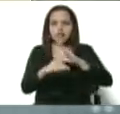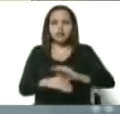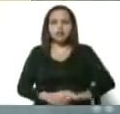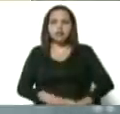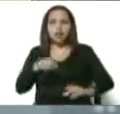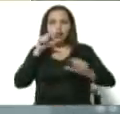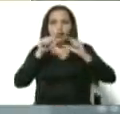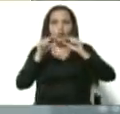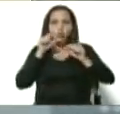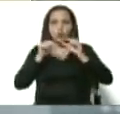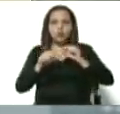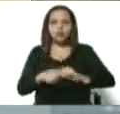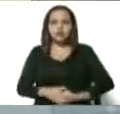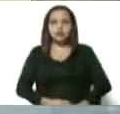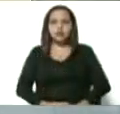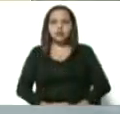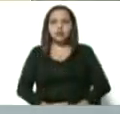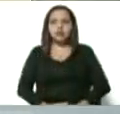Twitter